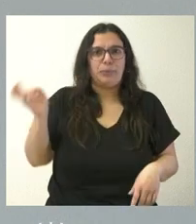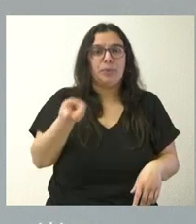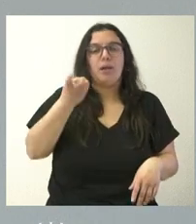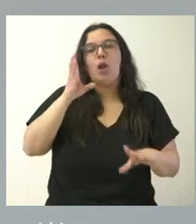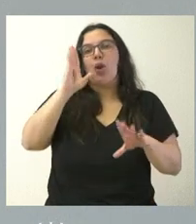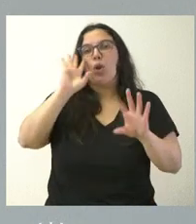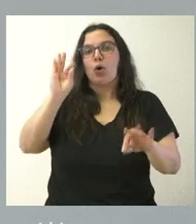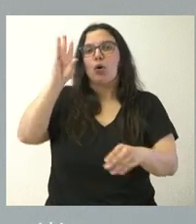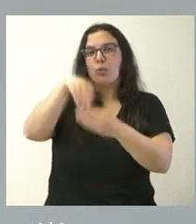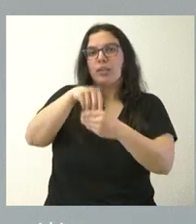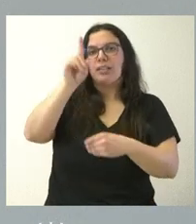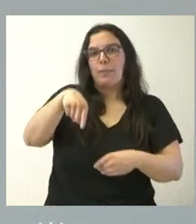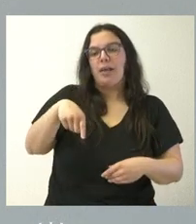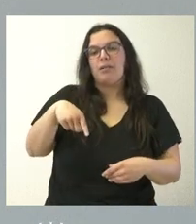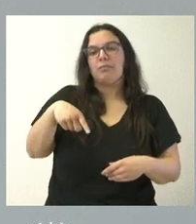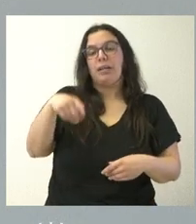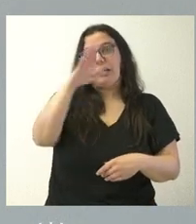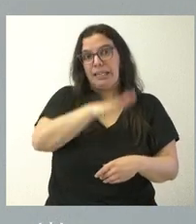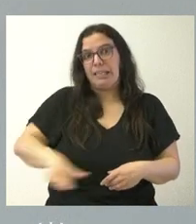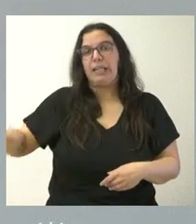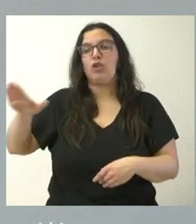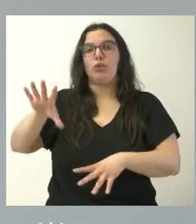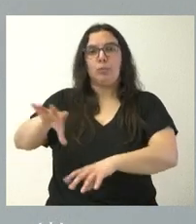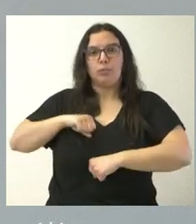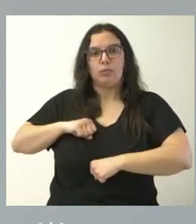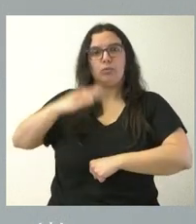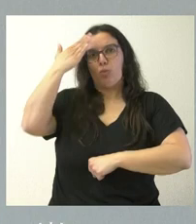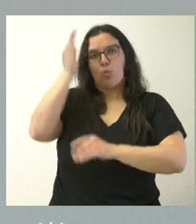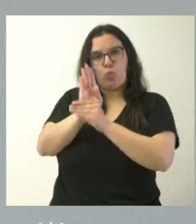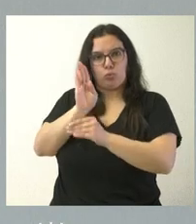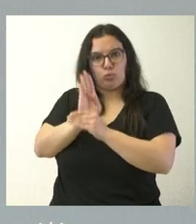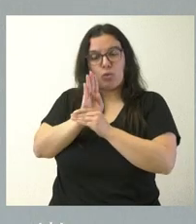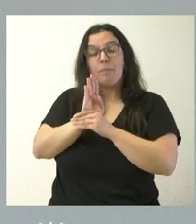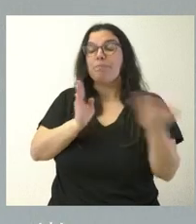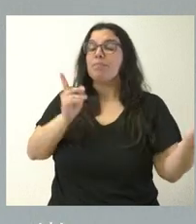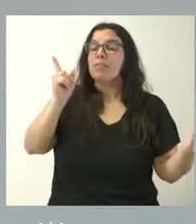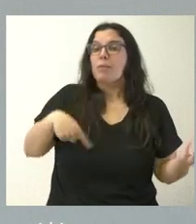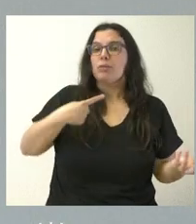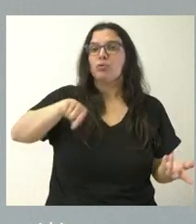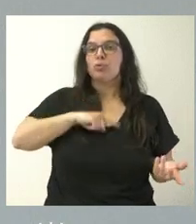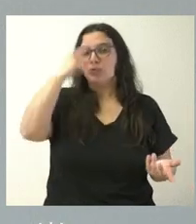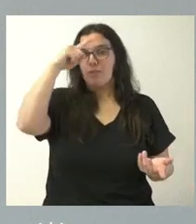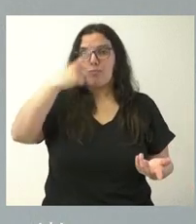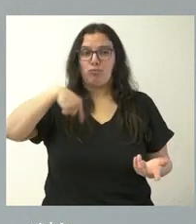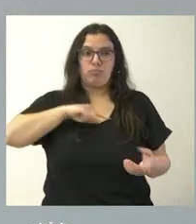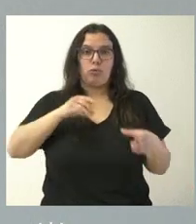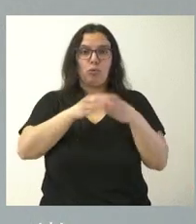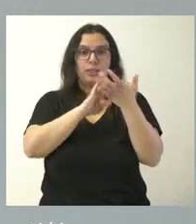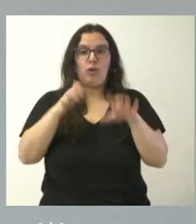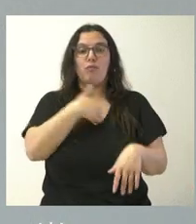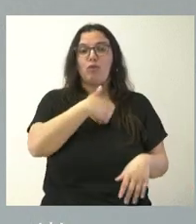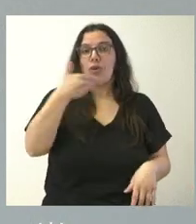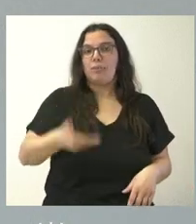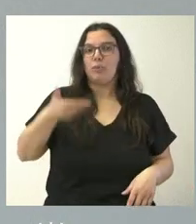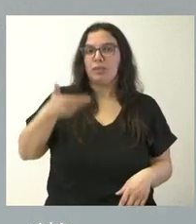lógicamente, los menores en el sistema de guarda y custodia. Pero también somos conscientes desde la Junta de Castilla y León del papel que están